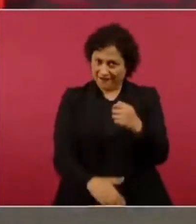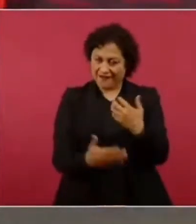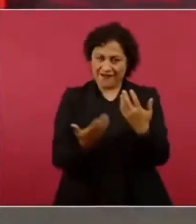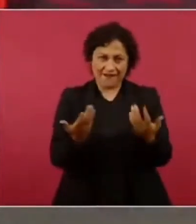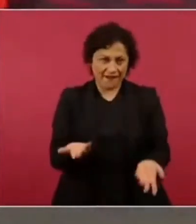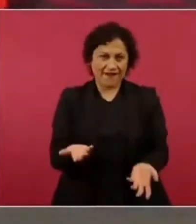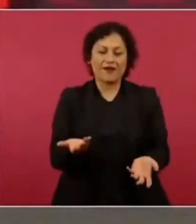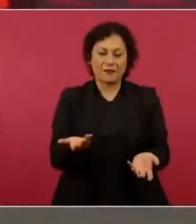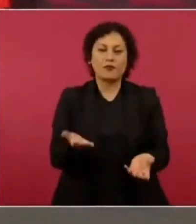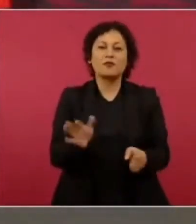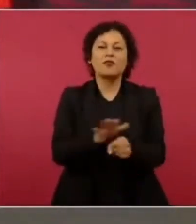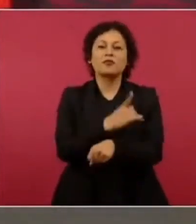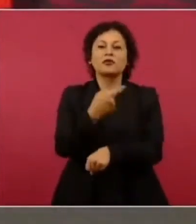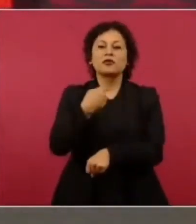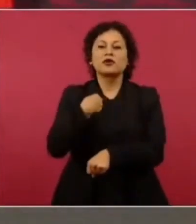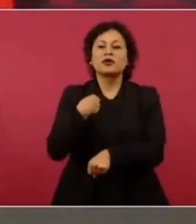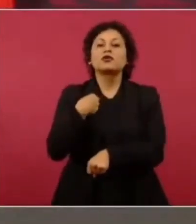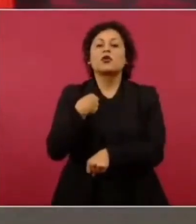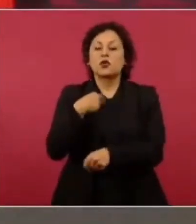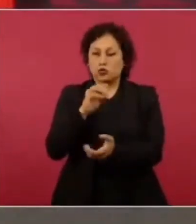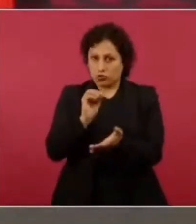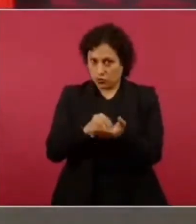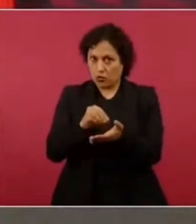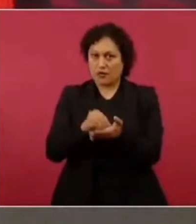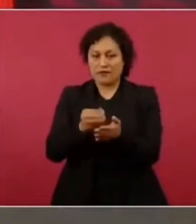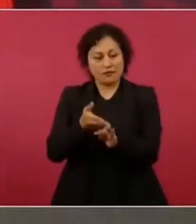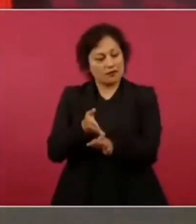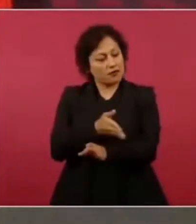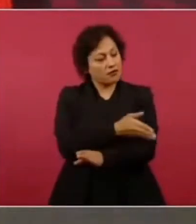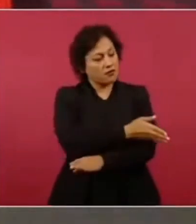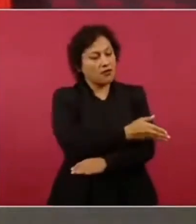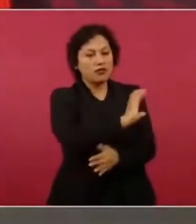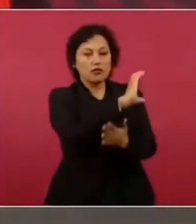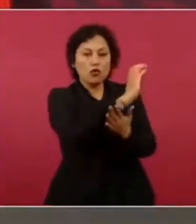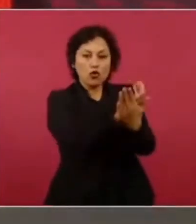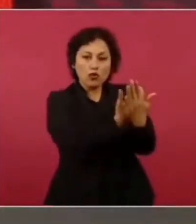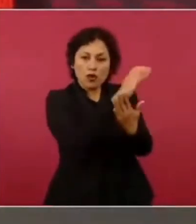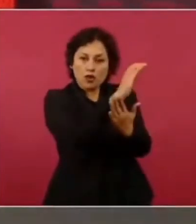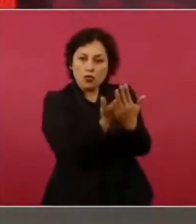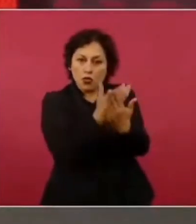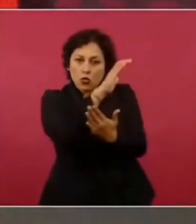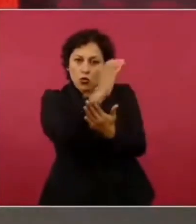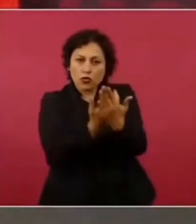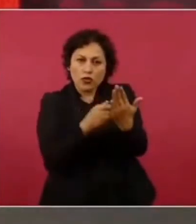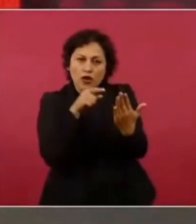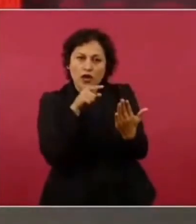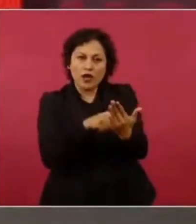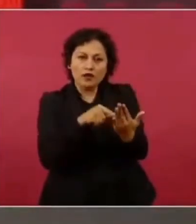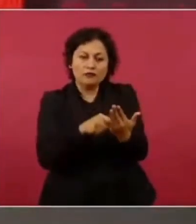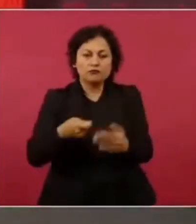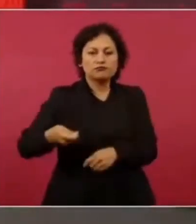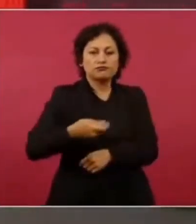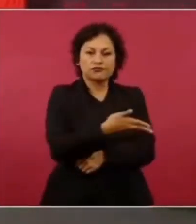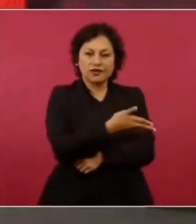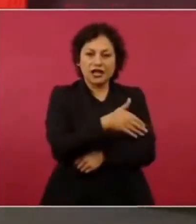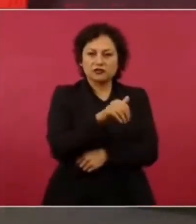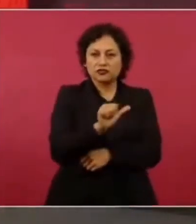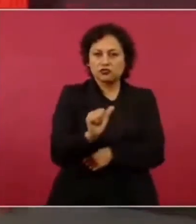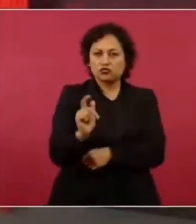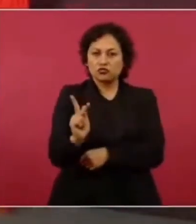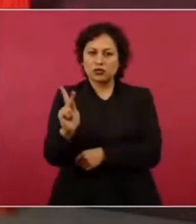particulares en estos contratos de asociación pública privada en